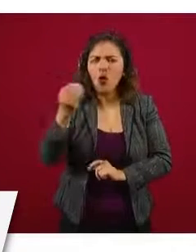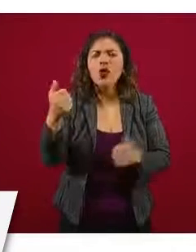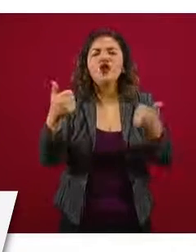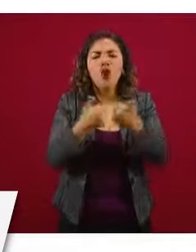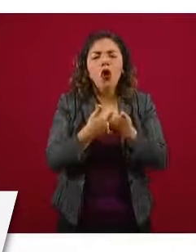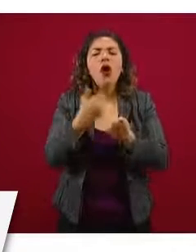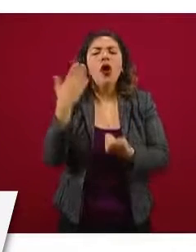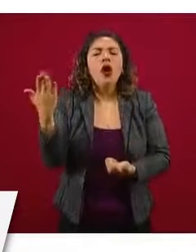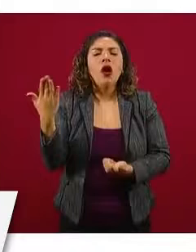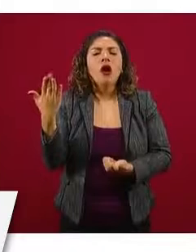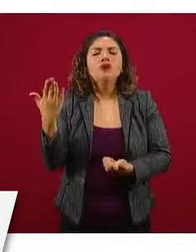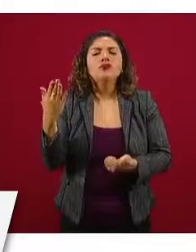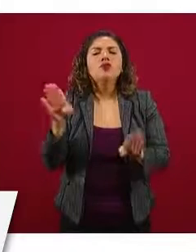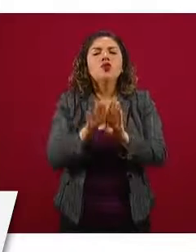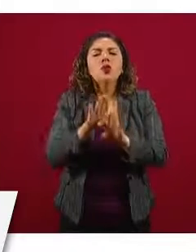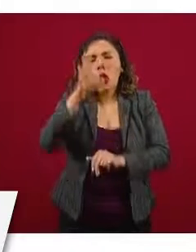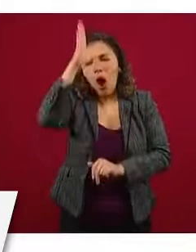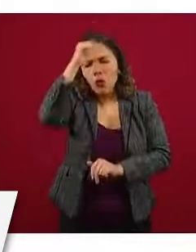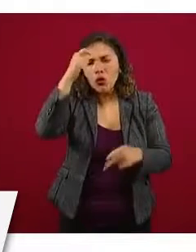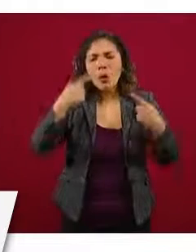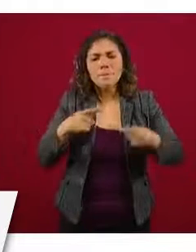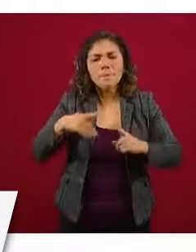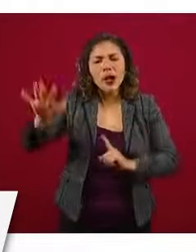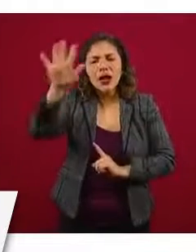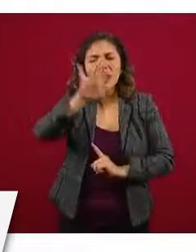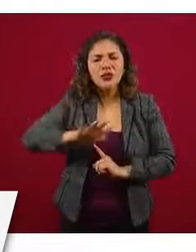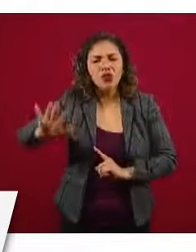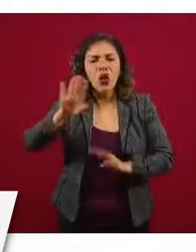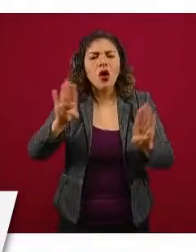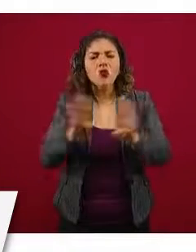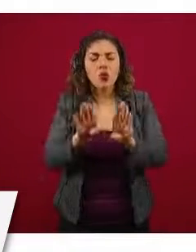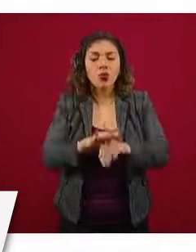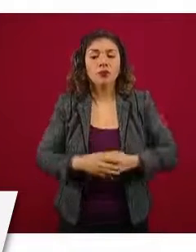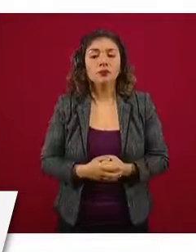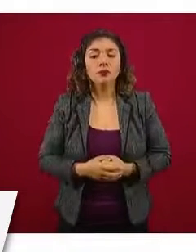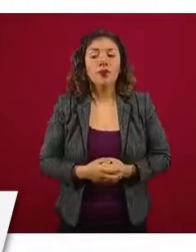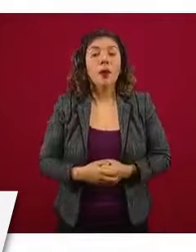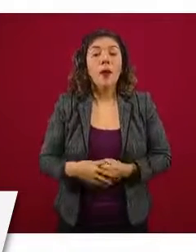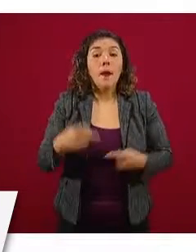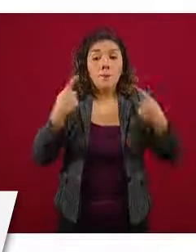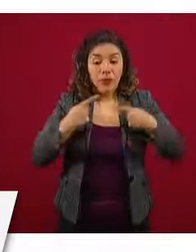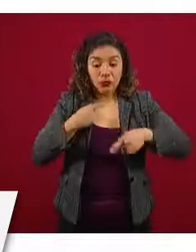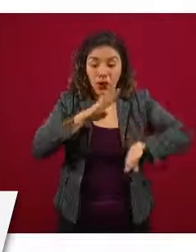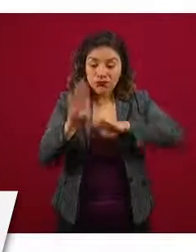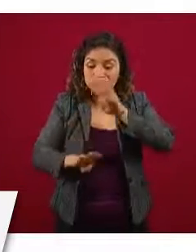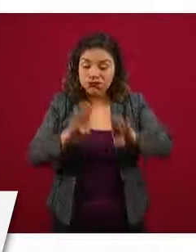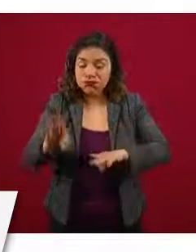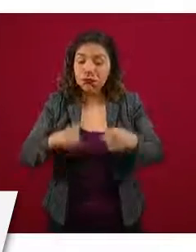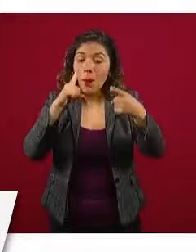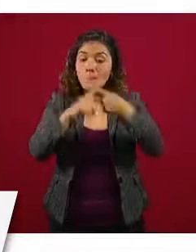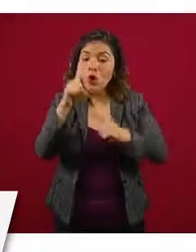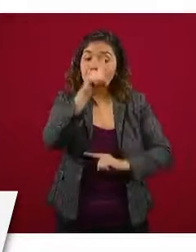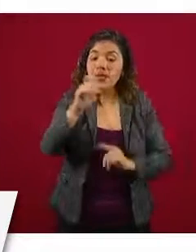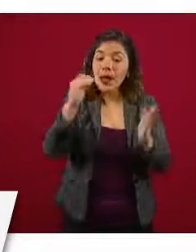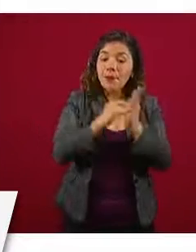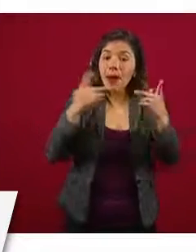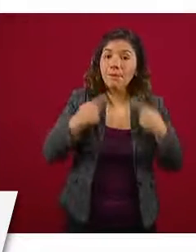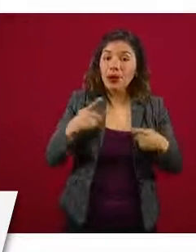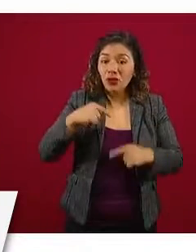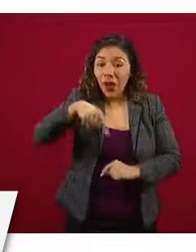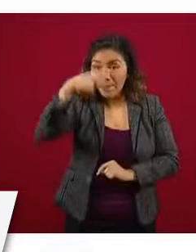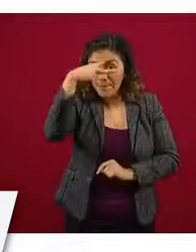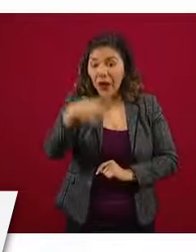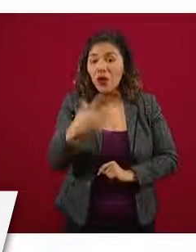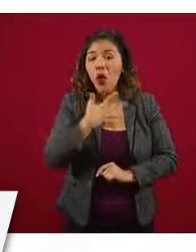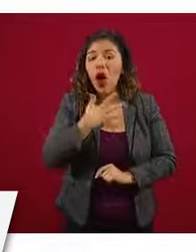acuerdo a la población. Entonces, la mortalidad por 100 mil personas, México tiene 64